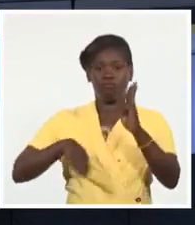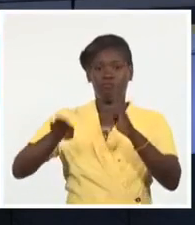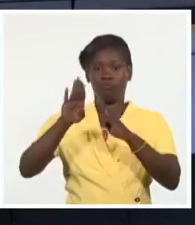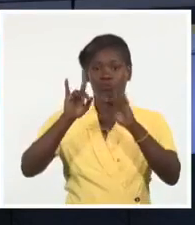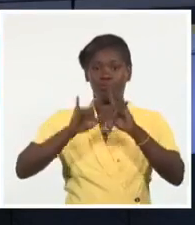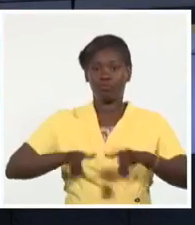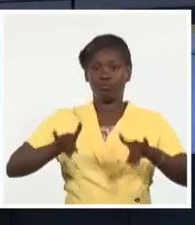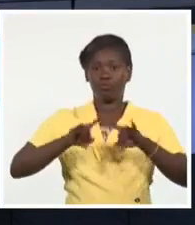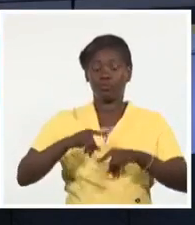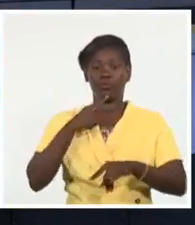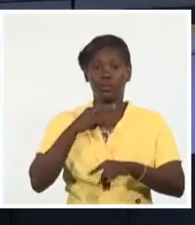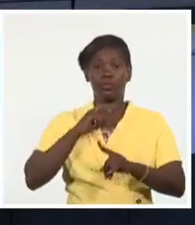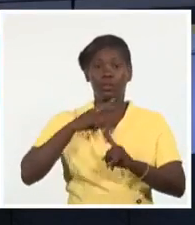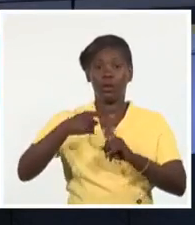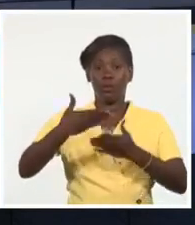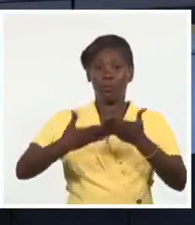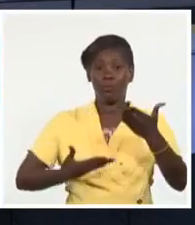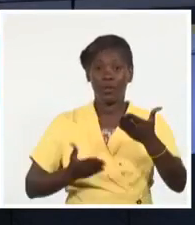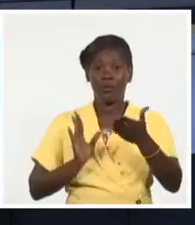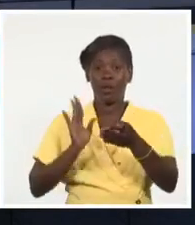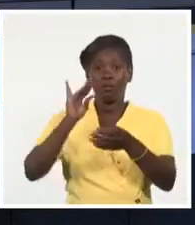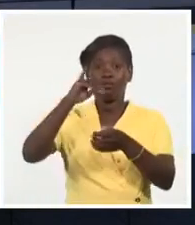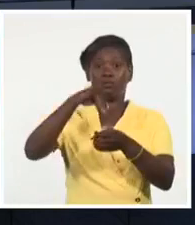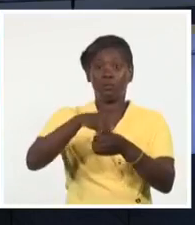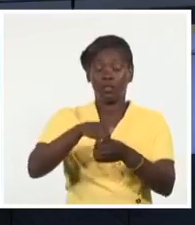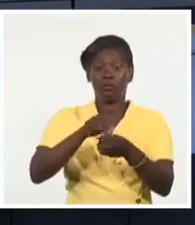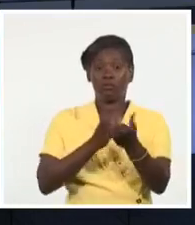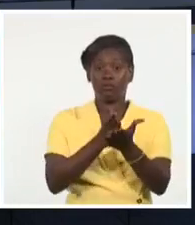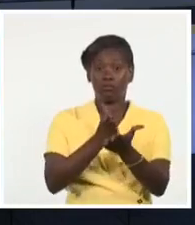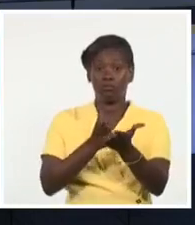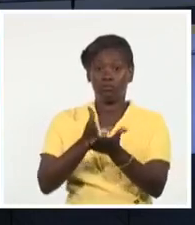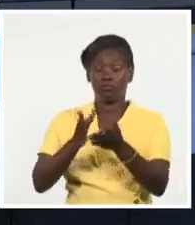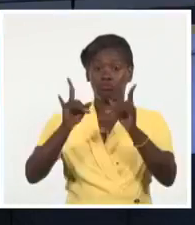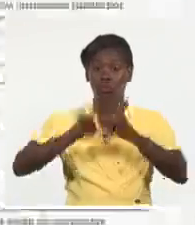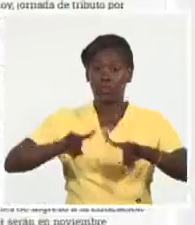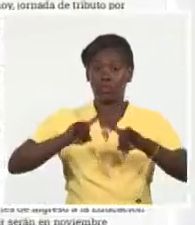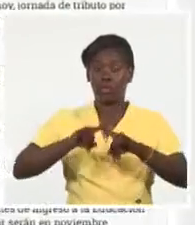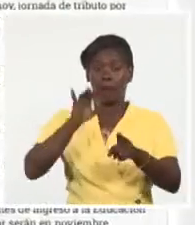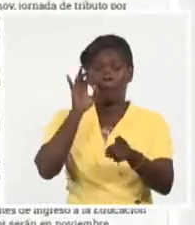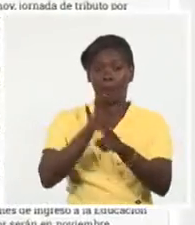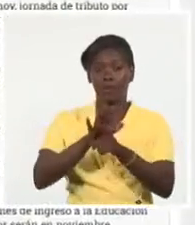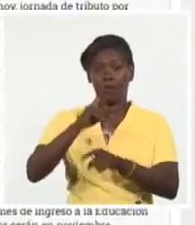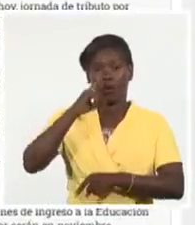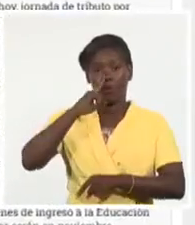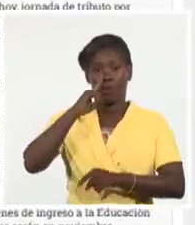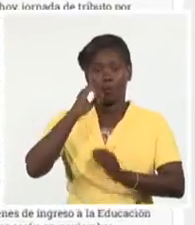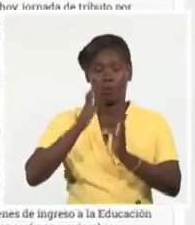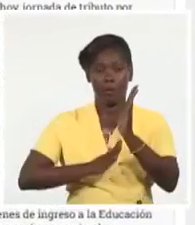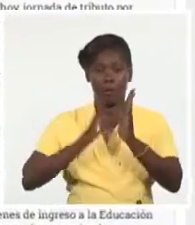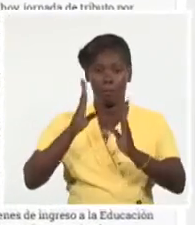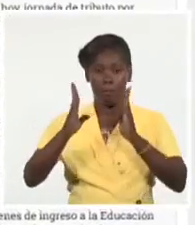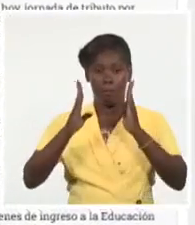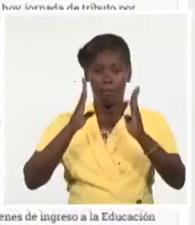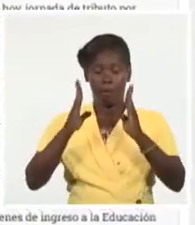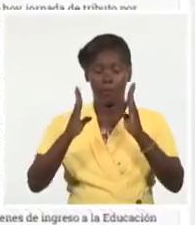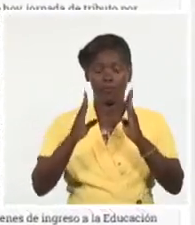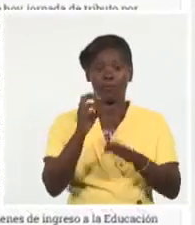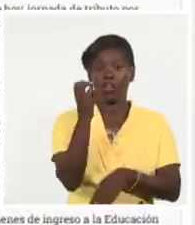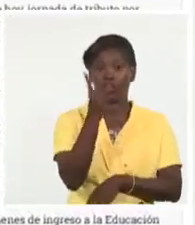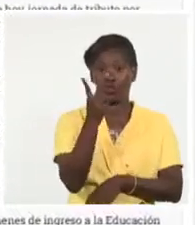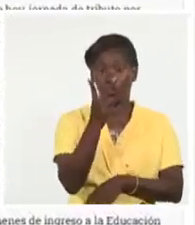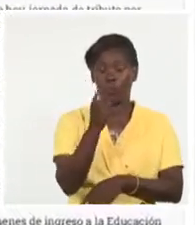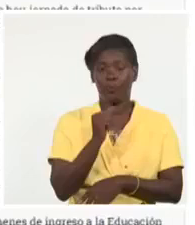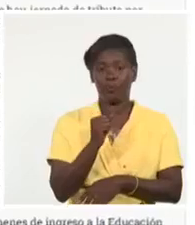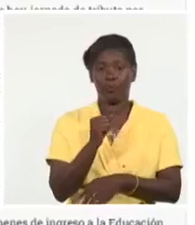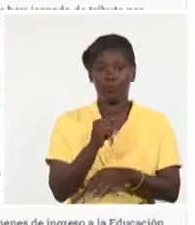informó que los exámenes de ingreso a esa enseñanza serán en noviembre. Explicó que se efectuarán dos convocatorias, la ordinaria